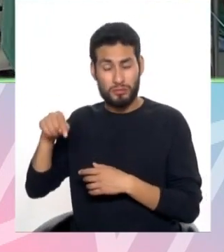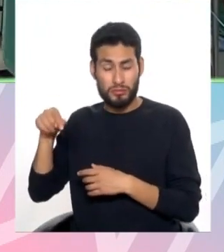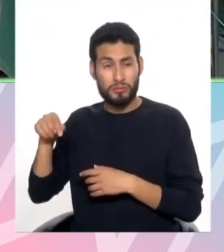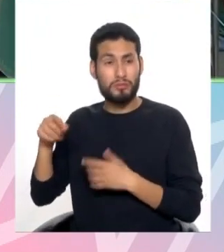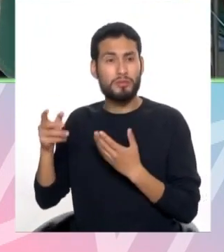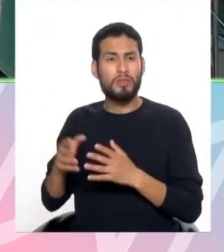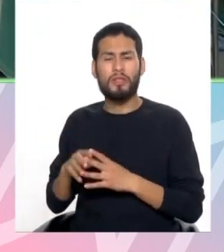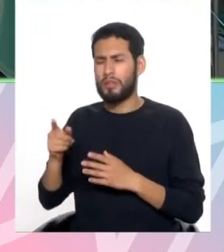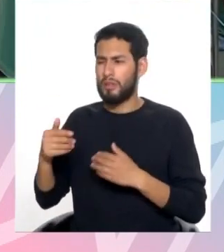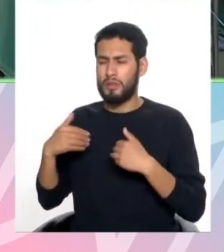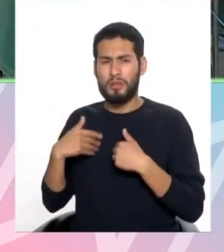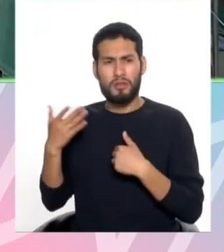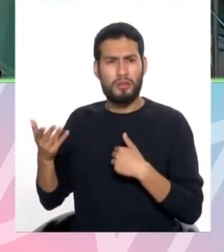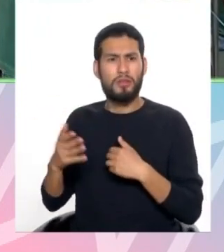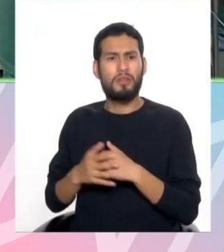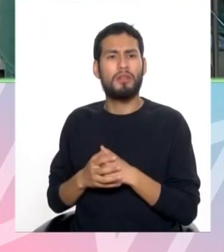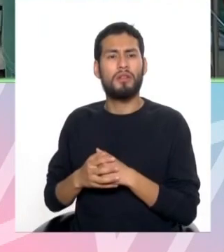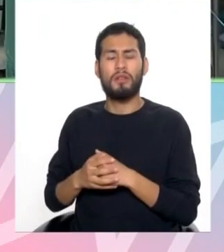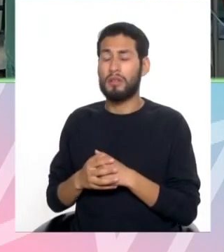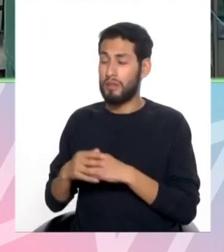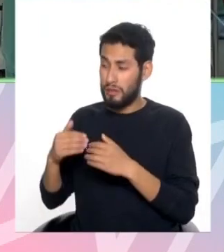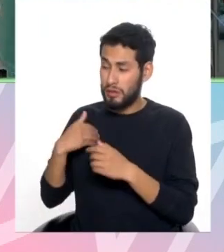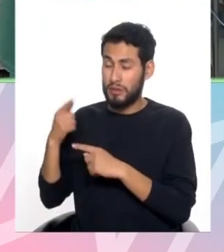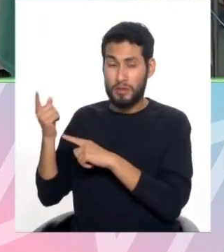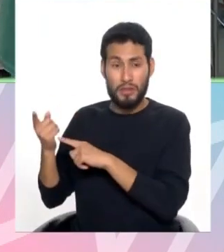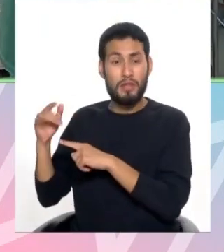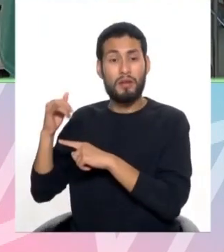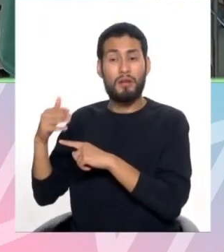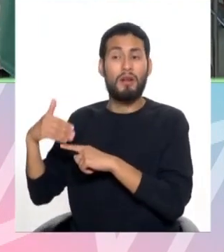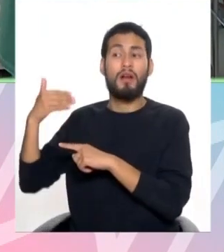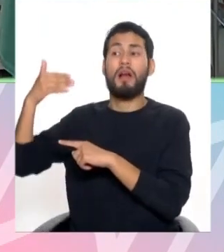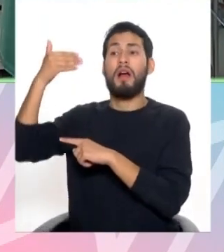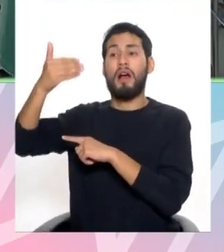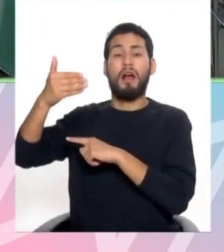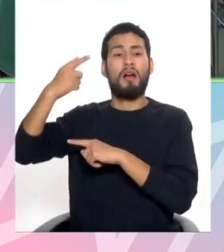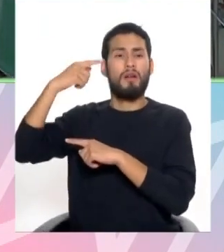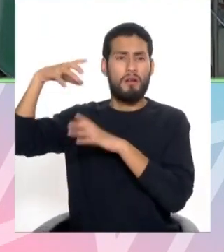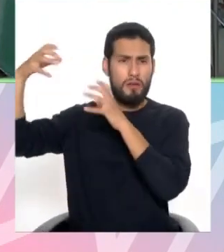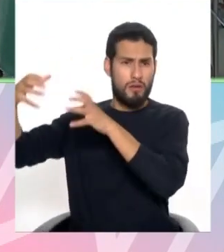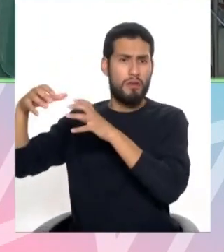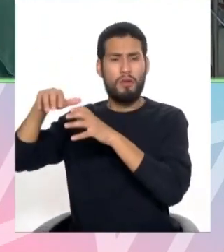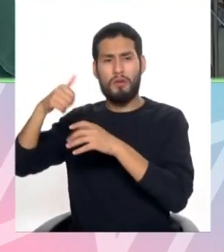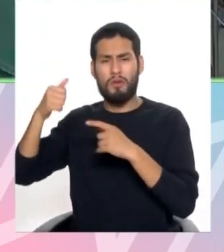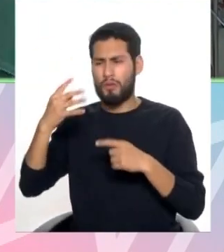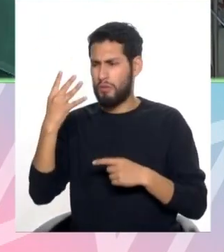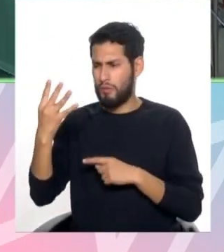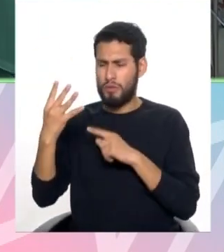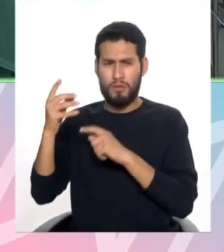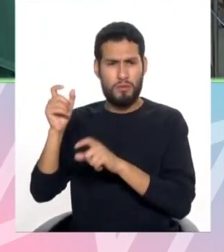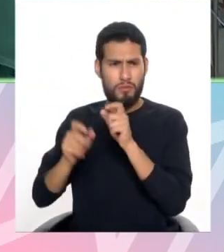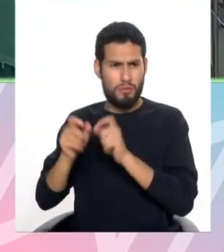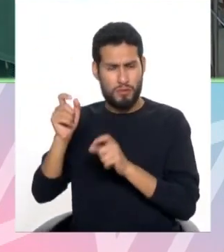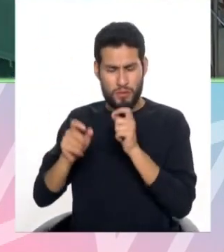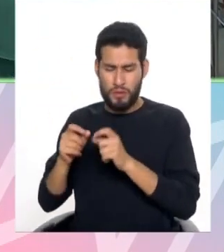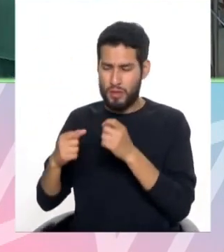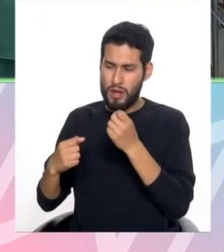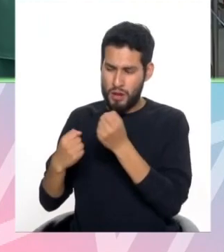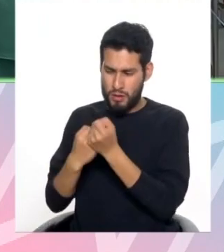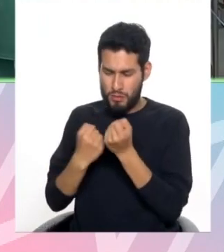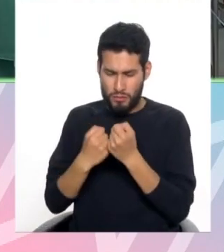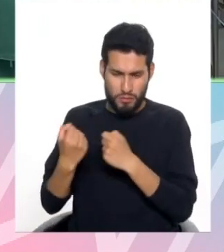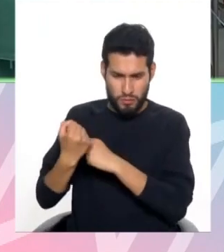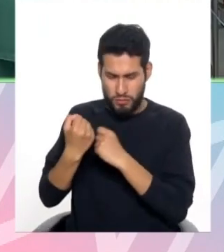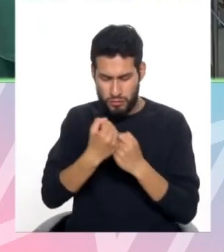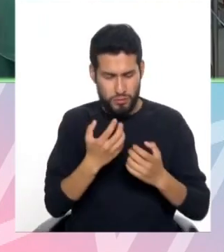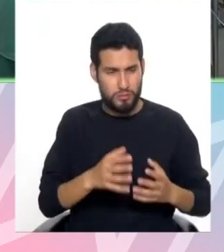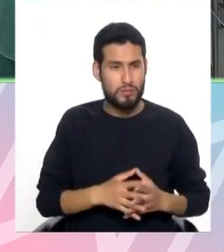solamente tenemos, bueno, el cirujano principal, la ayudante, una intromestita y una circulante. Son cuatro personas que están ayudando para